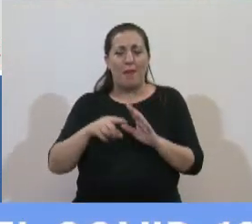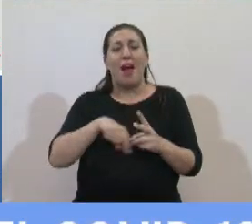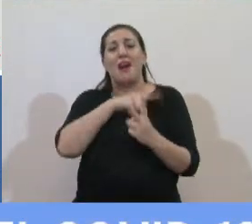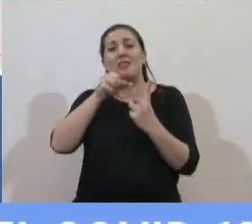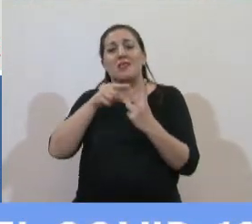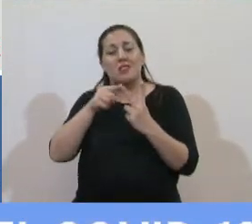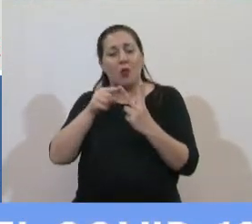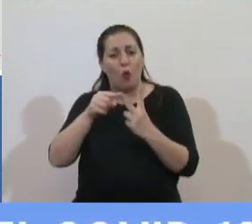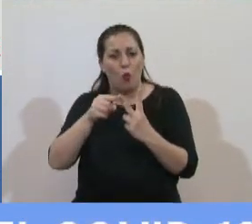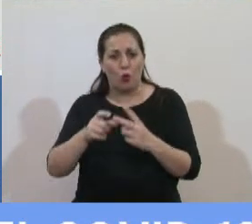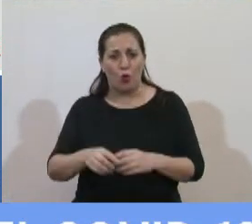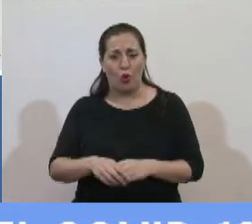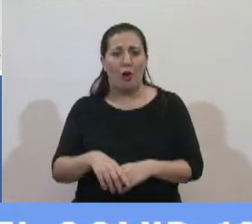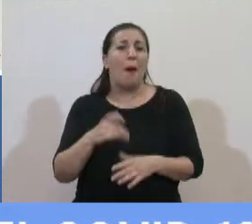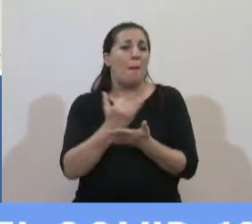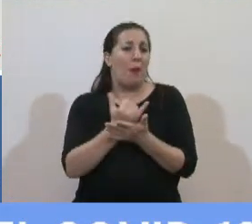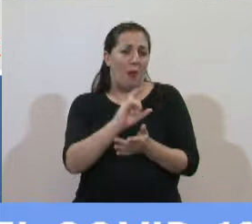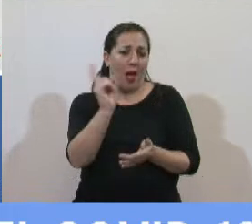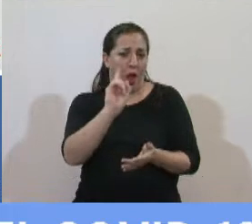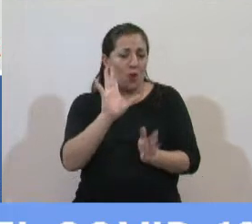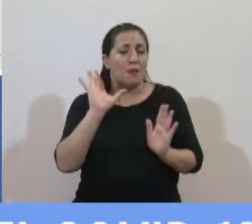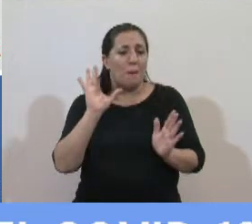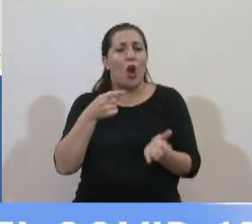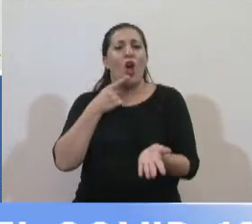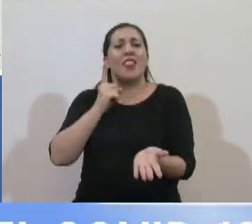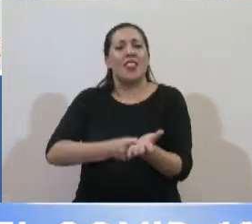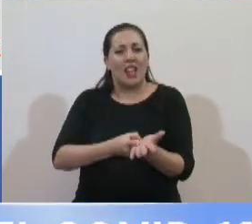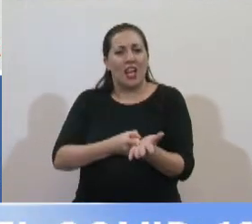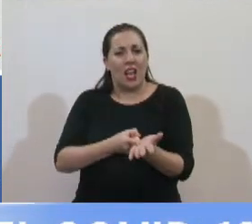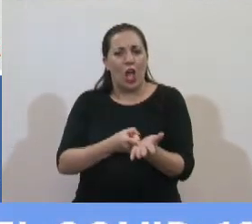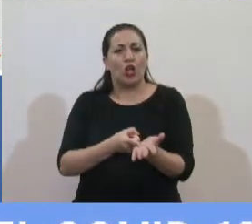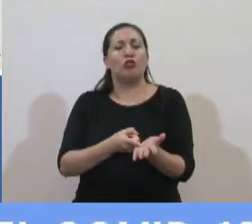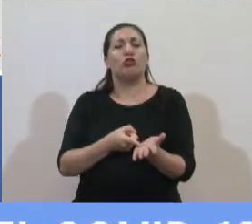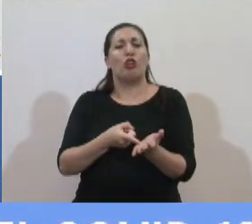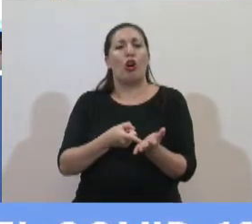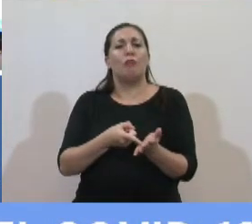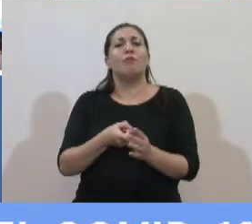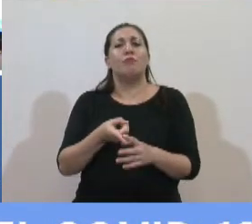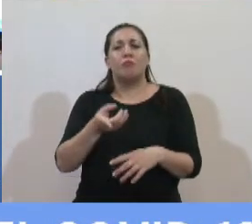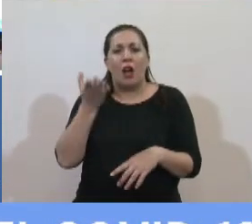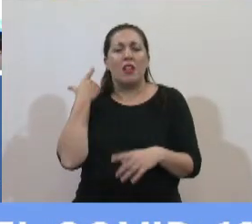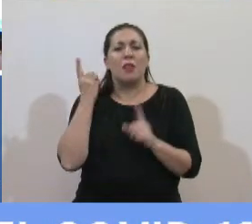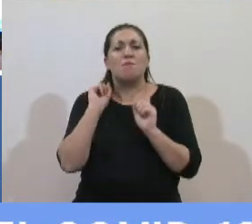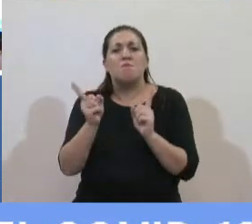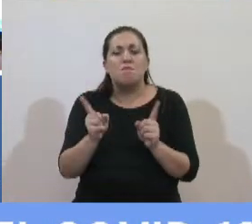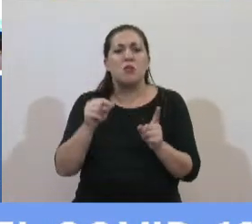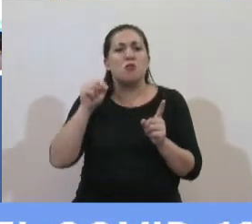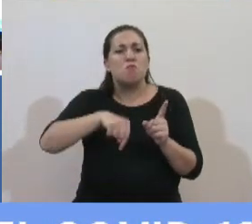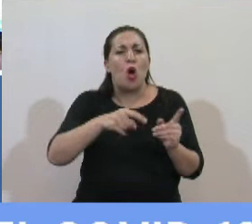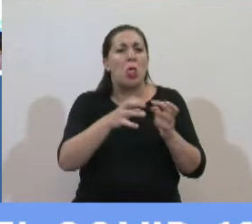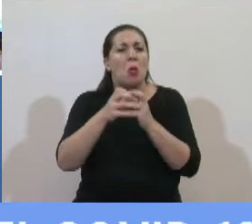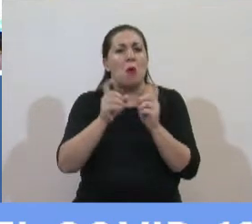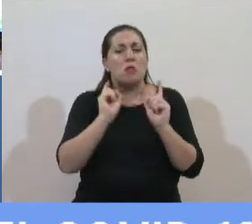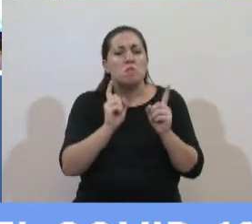que no es menor que no tienen que ver con los decretos pero que se ha hecho mención de manera reiterada en este debate